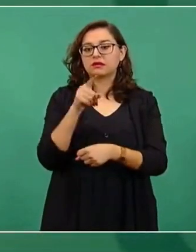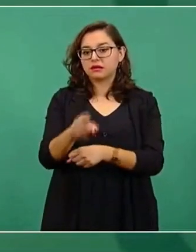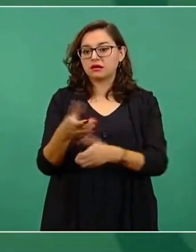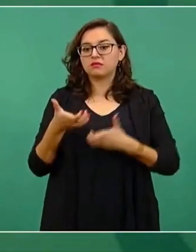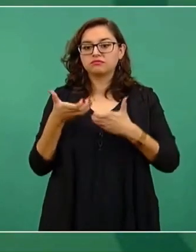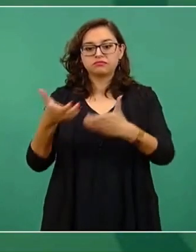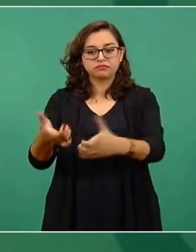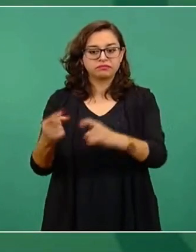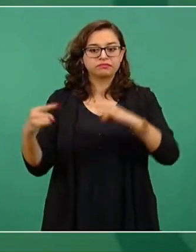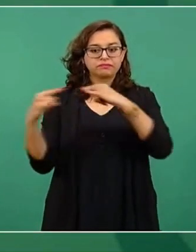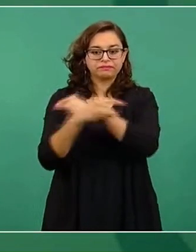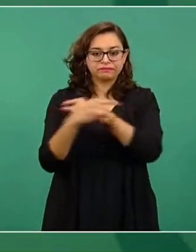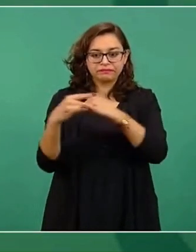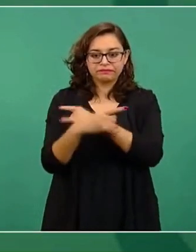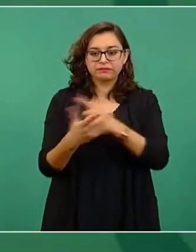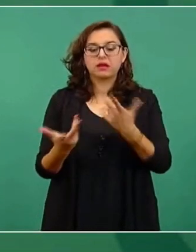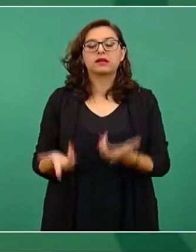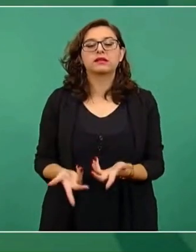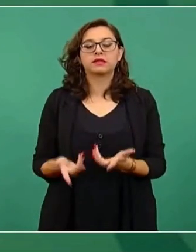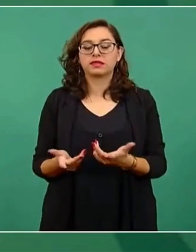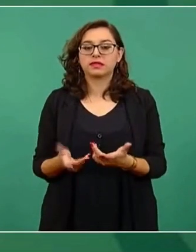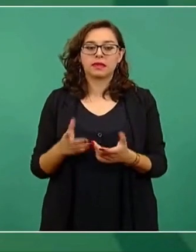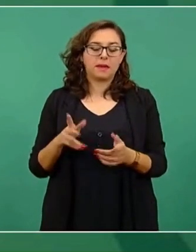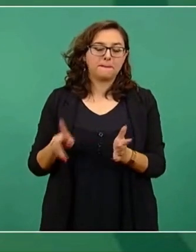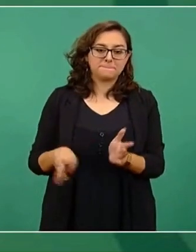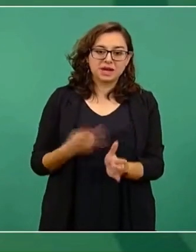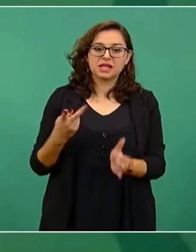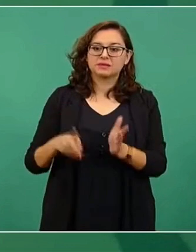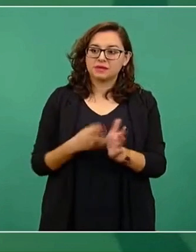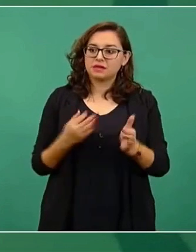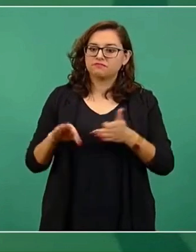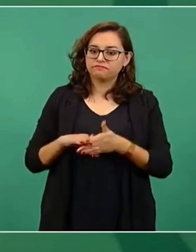de mantenimiento, de conservación constante.